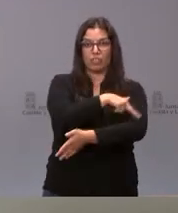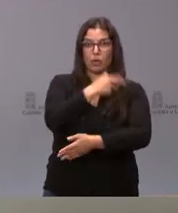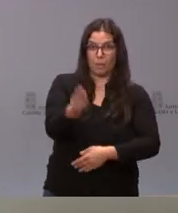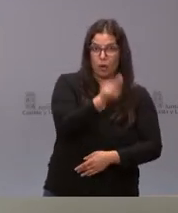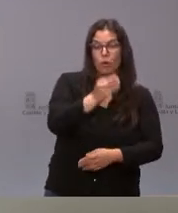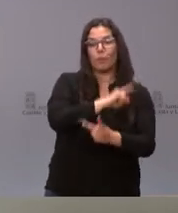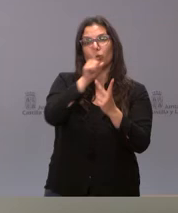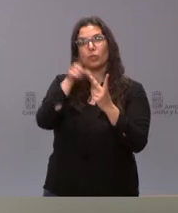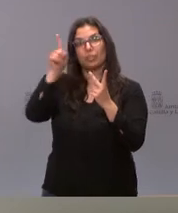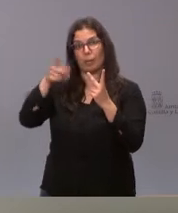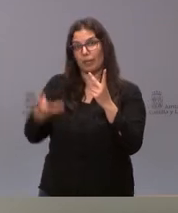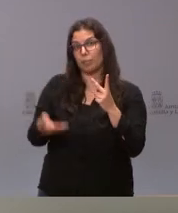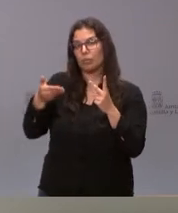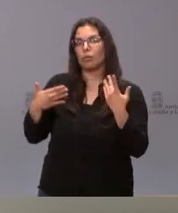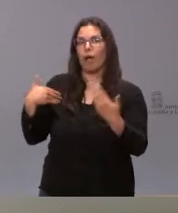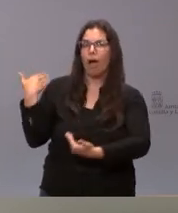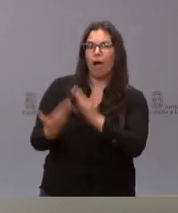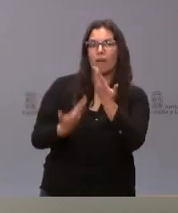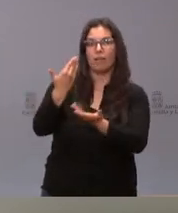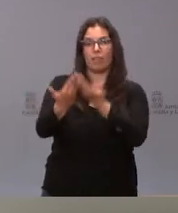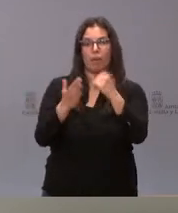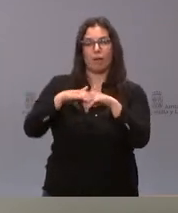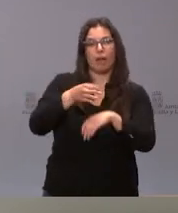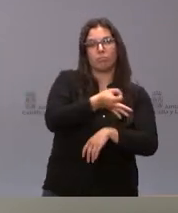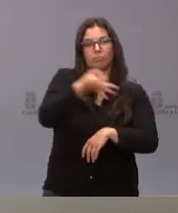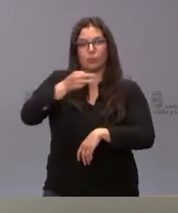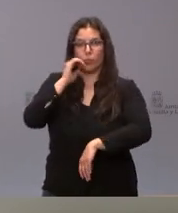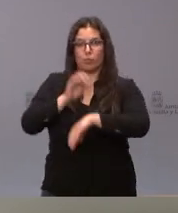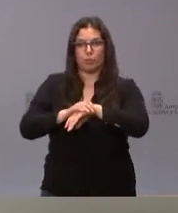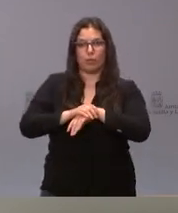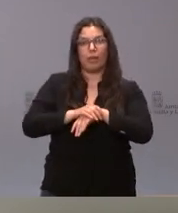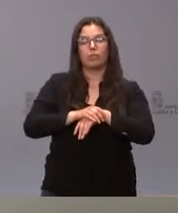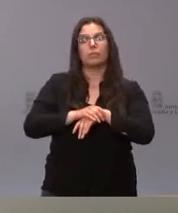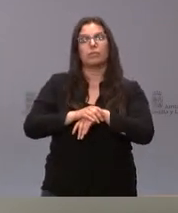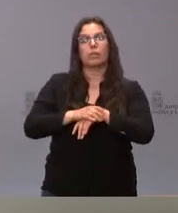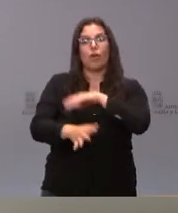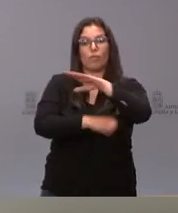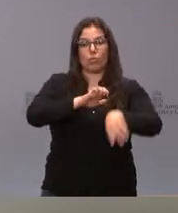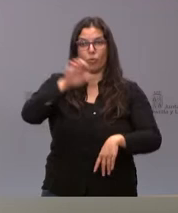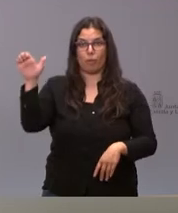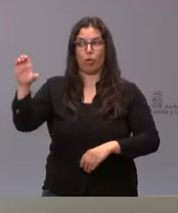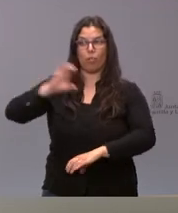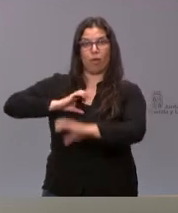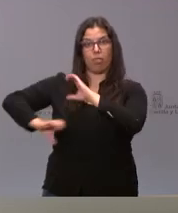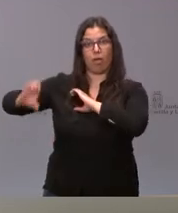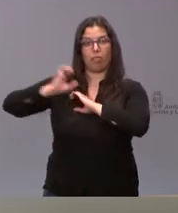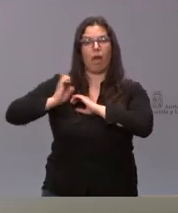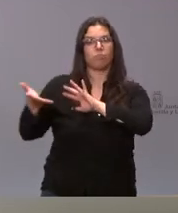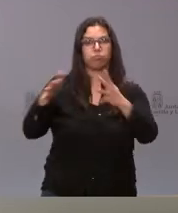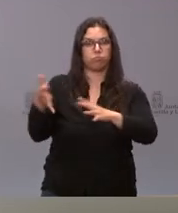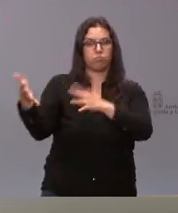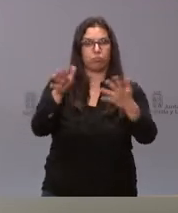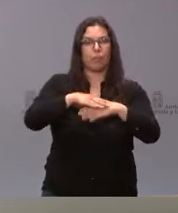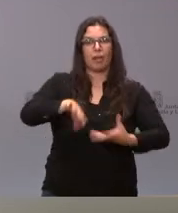pero también, esto es relevante, avanzando en la correcta ejecución de los fondos europeos que allegan recursos a esta comunidad autónoma precisamente para la